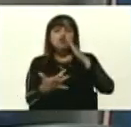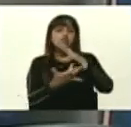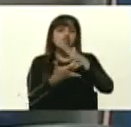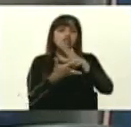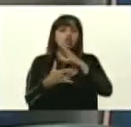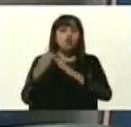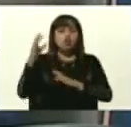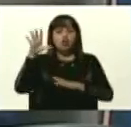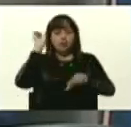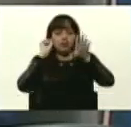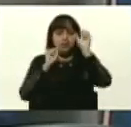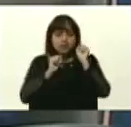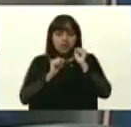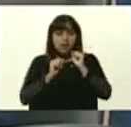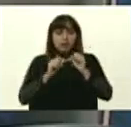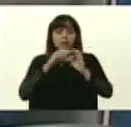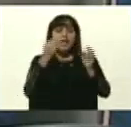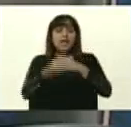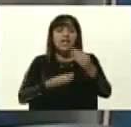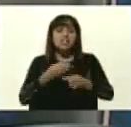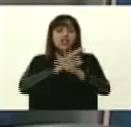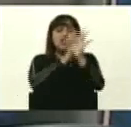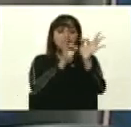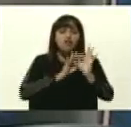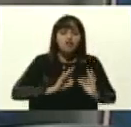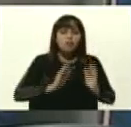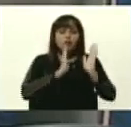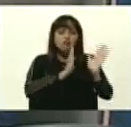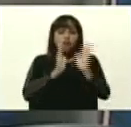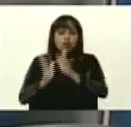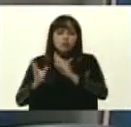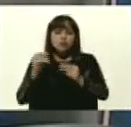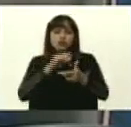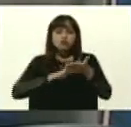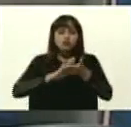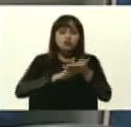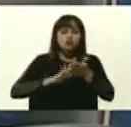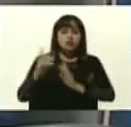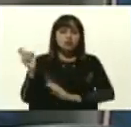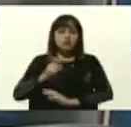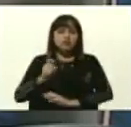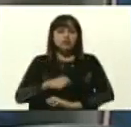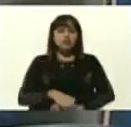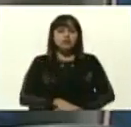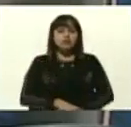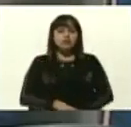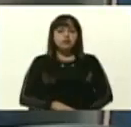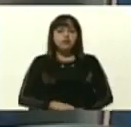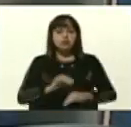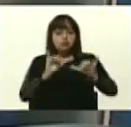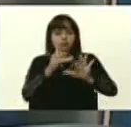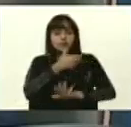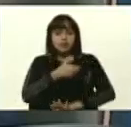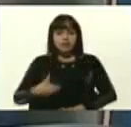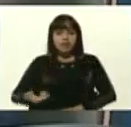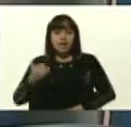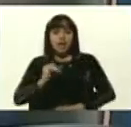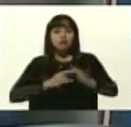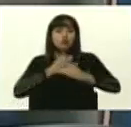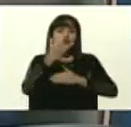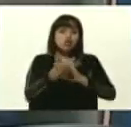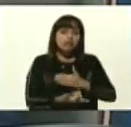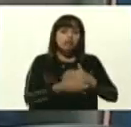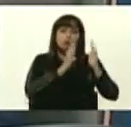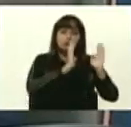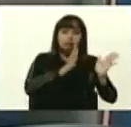para generar metodología, método y metódica para la solución de nuestras necesidades. Así, Presidente, tiene una galería de proyectos